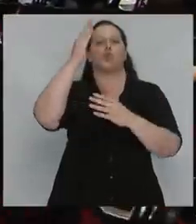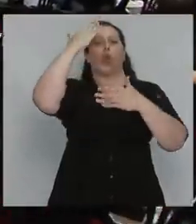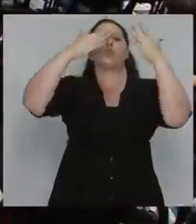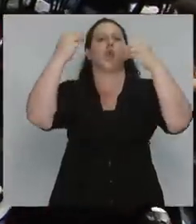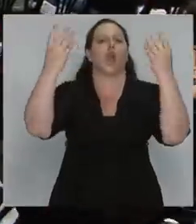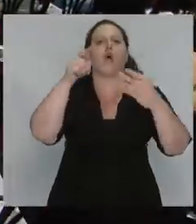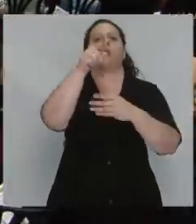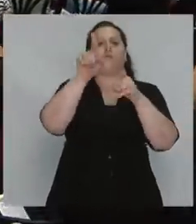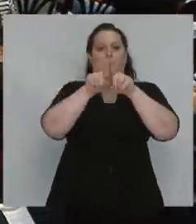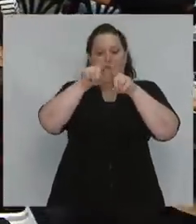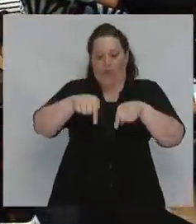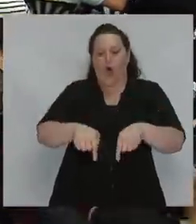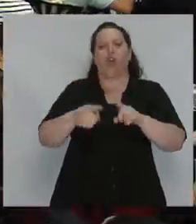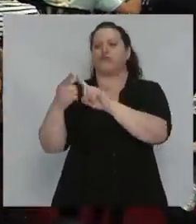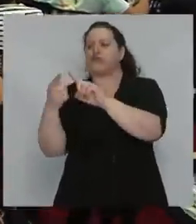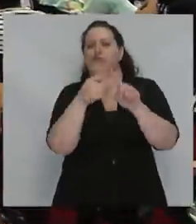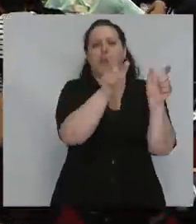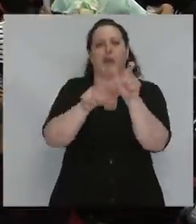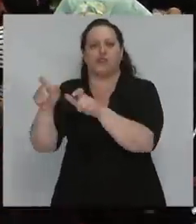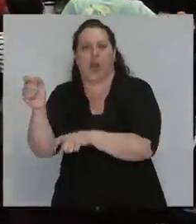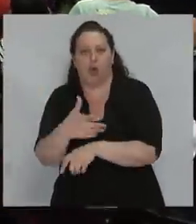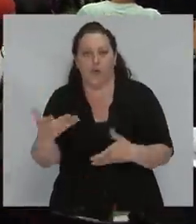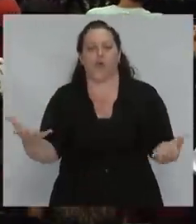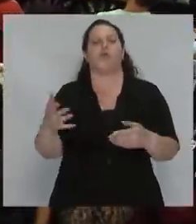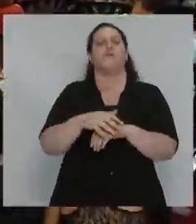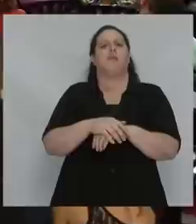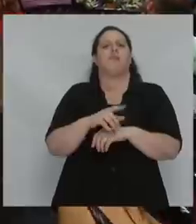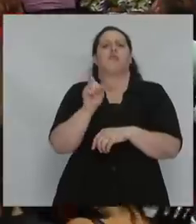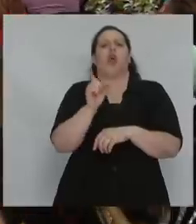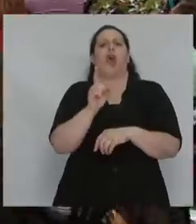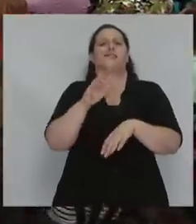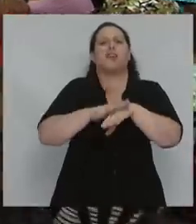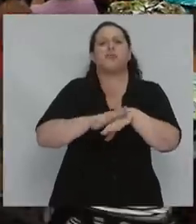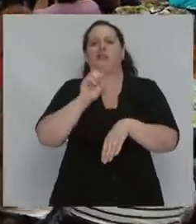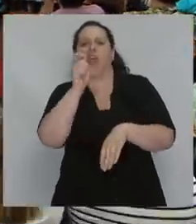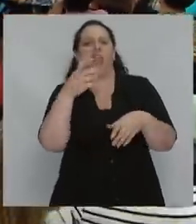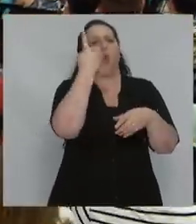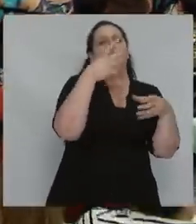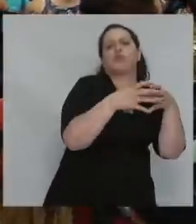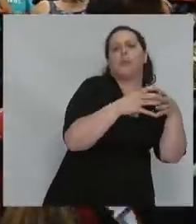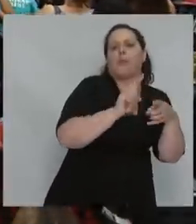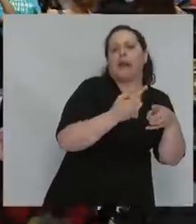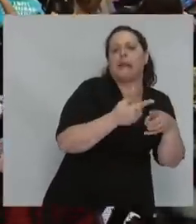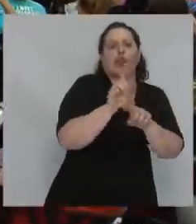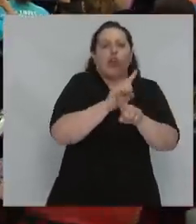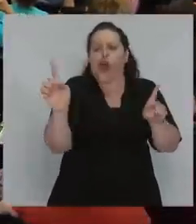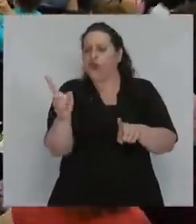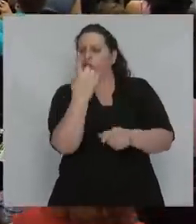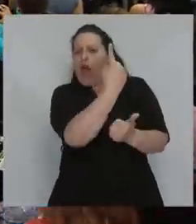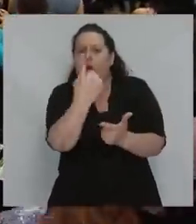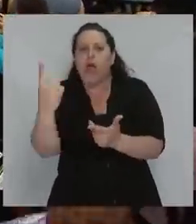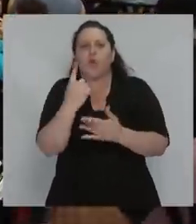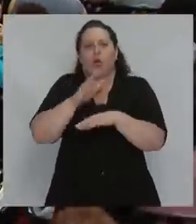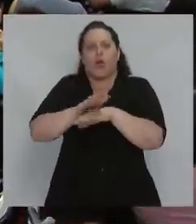entregamos la obligación ni a un partido ni a un liderazgo, sino que nos corresponde a nosotros. Y si cada uno de nosotros